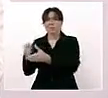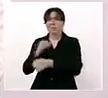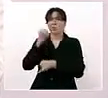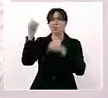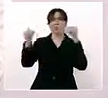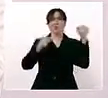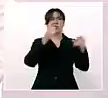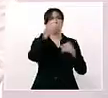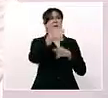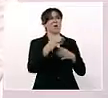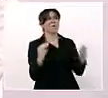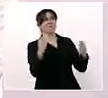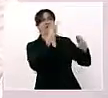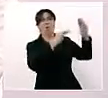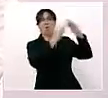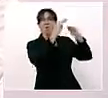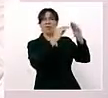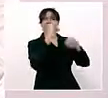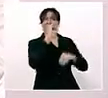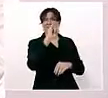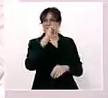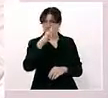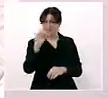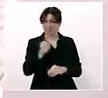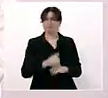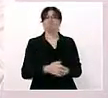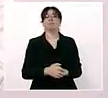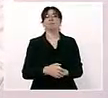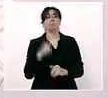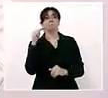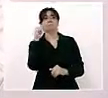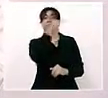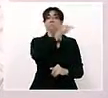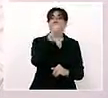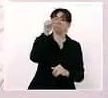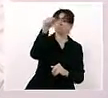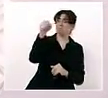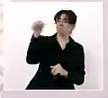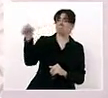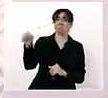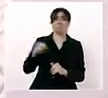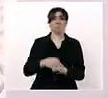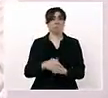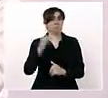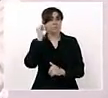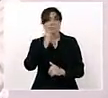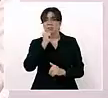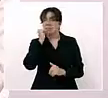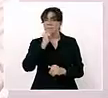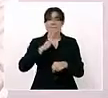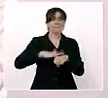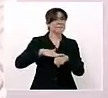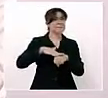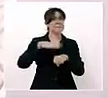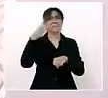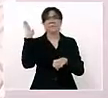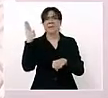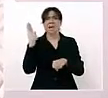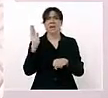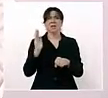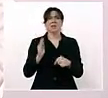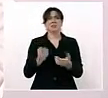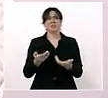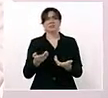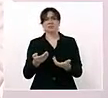y se va a seguir aplicando la máxima, la estrategia,